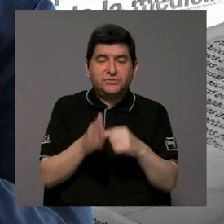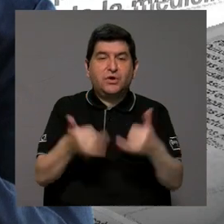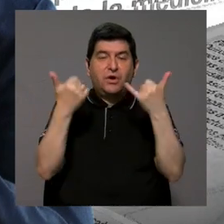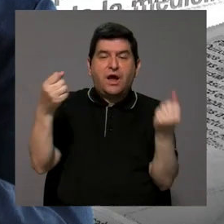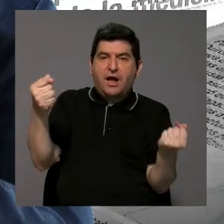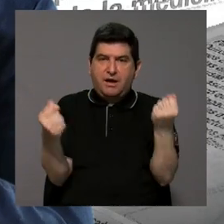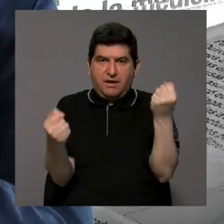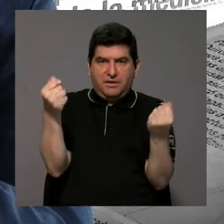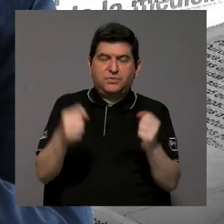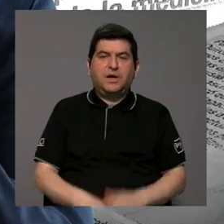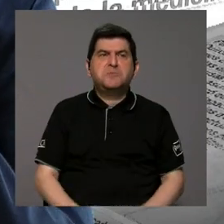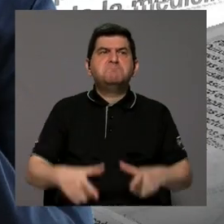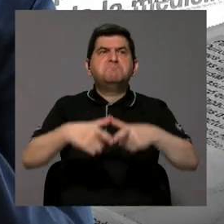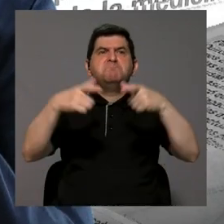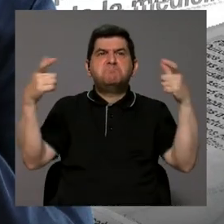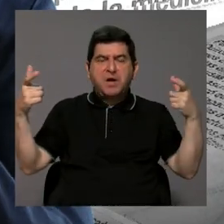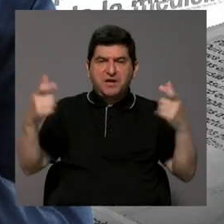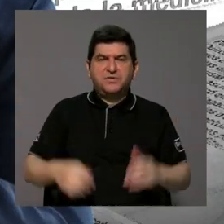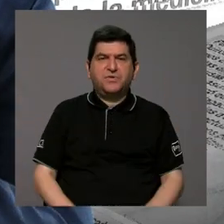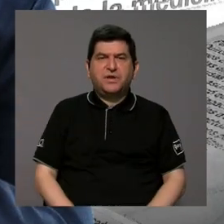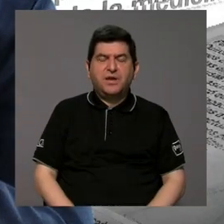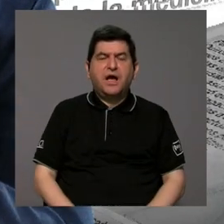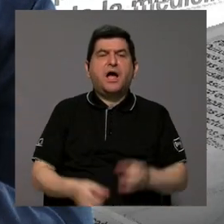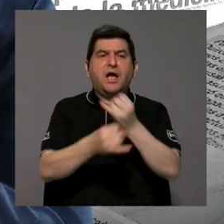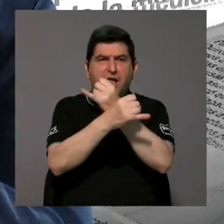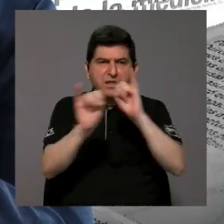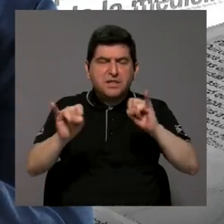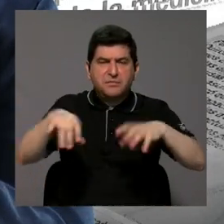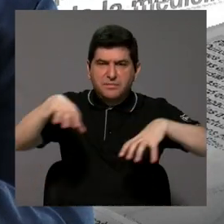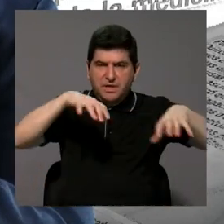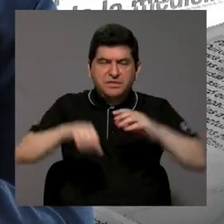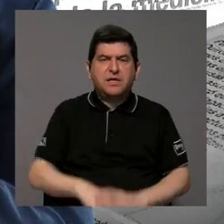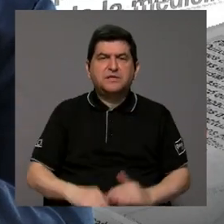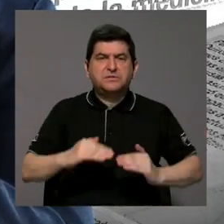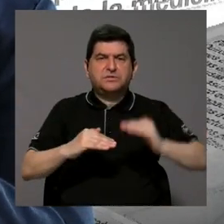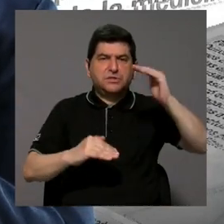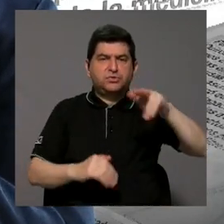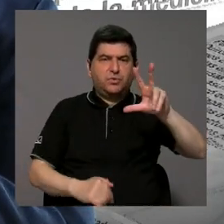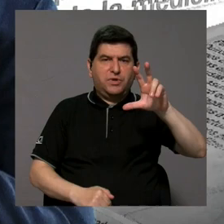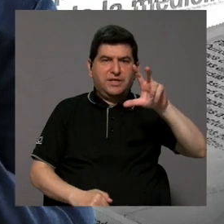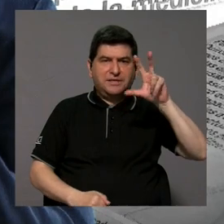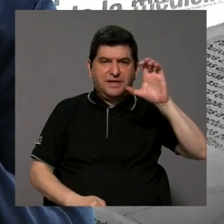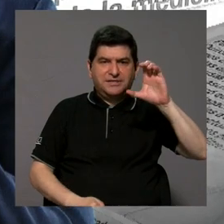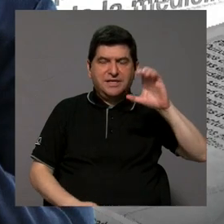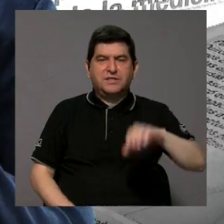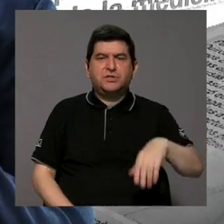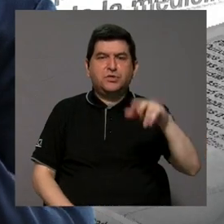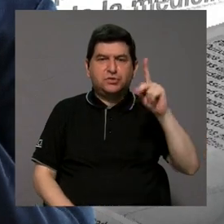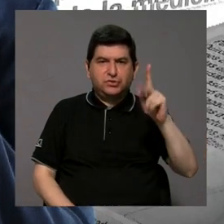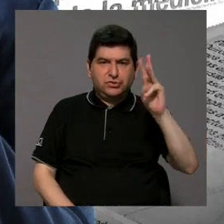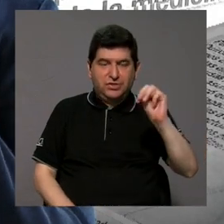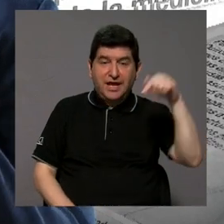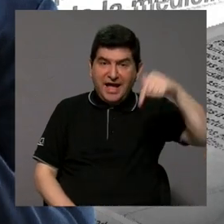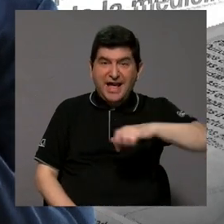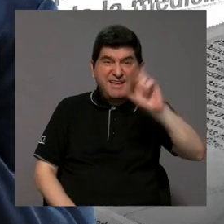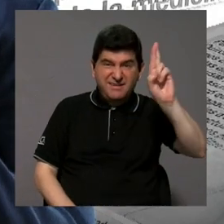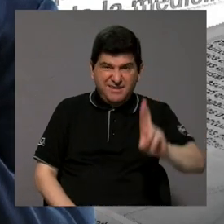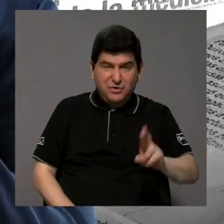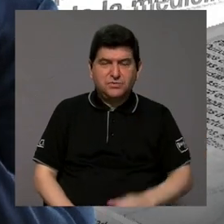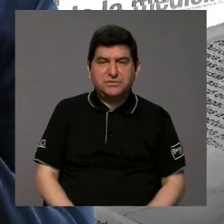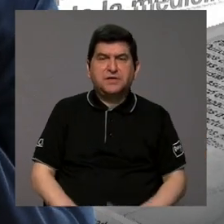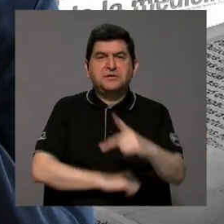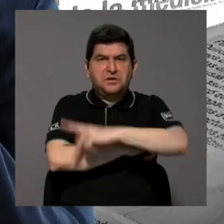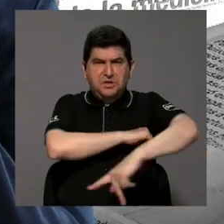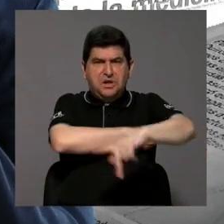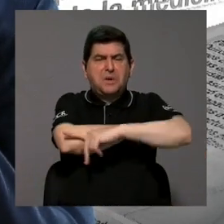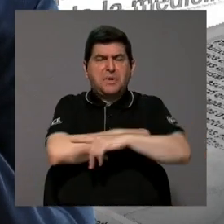los vehículos actuales la gran mayoría ofrecen autonomías superiores a los 300 kilómetros eso aquí en Costa